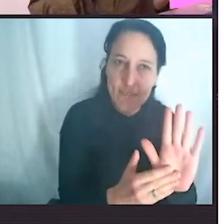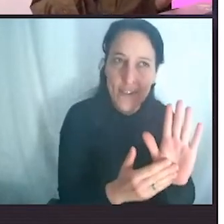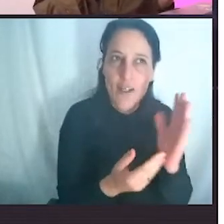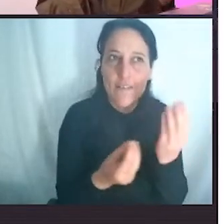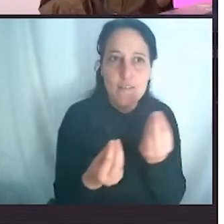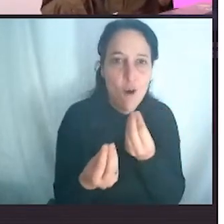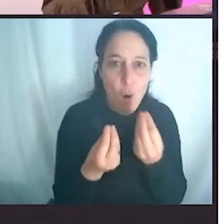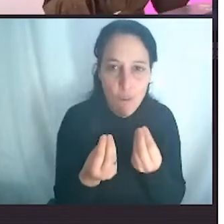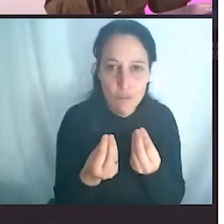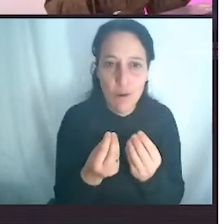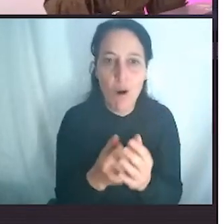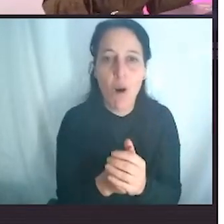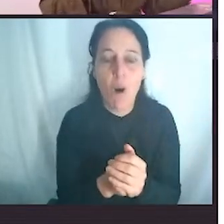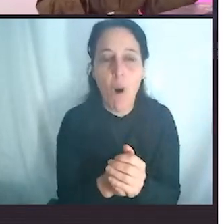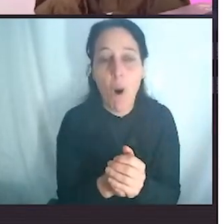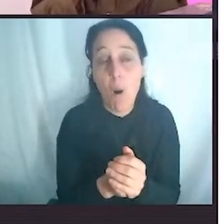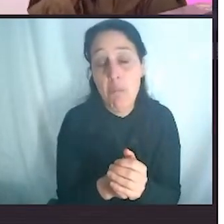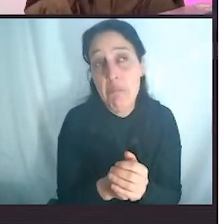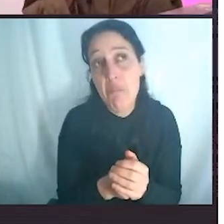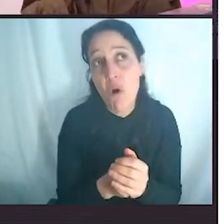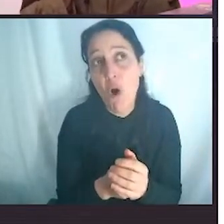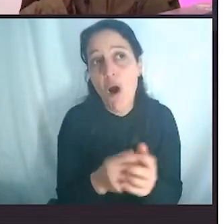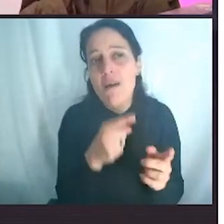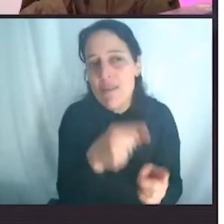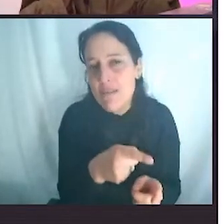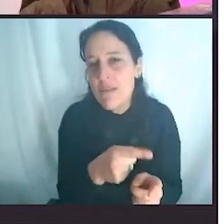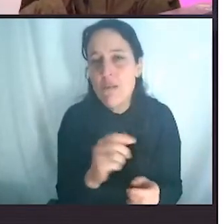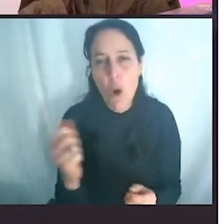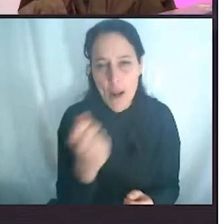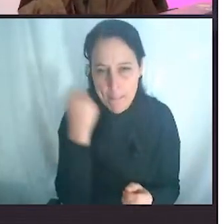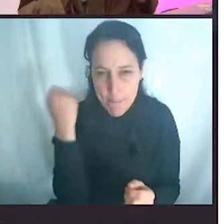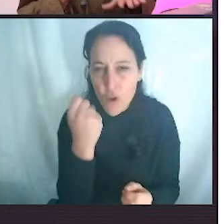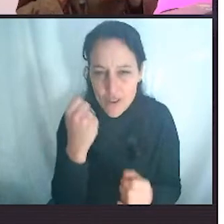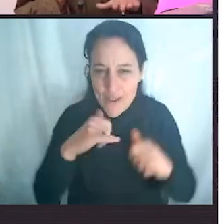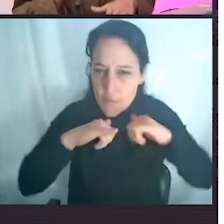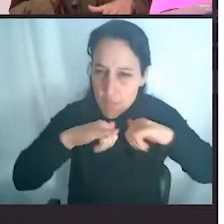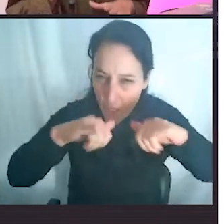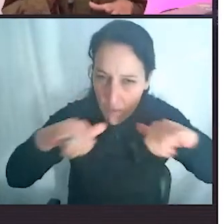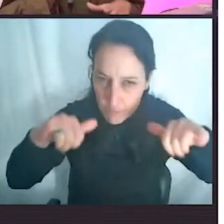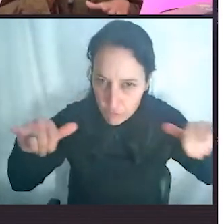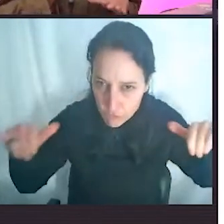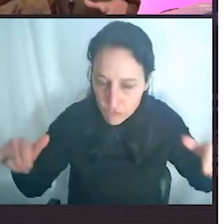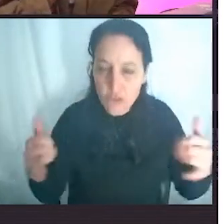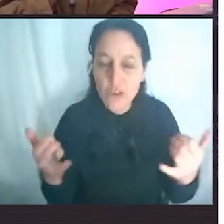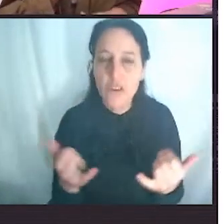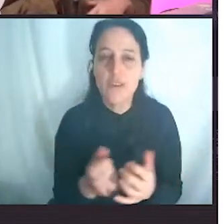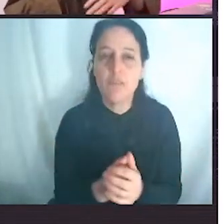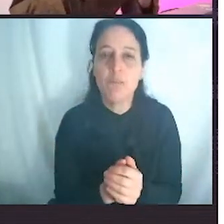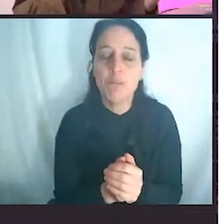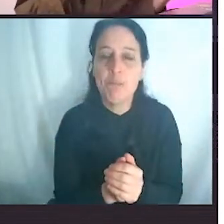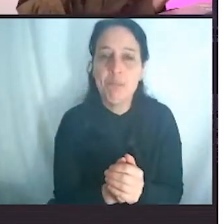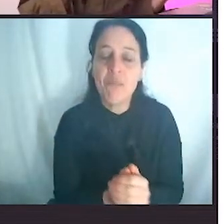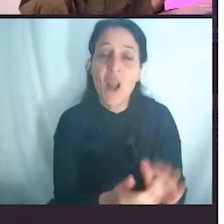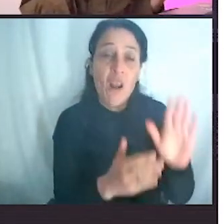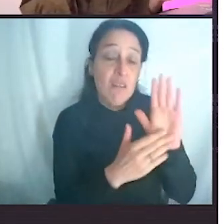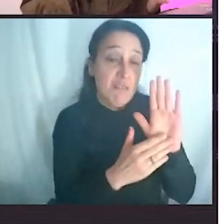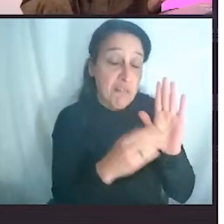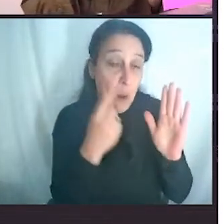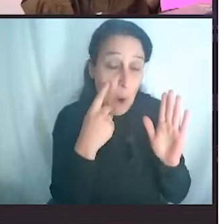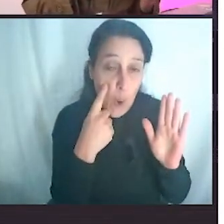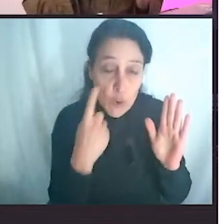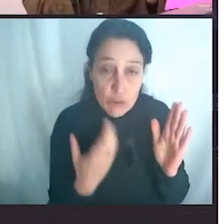multiplicar los esfuerzos y dar más visibilidad a la desplastificación, es que las certificaciones que conocemos y las que estudiamos